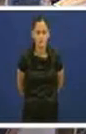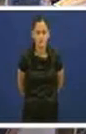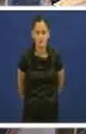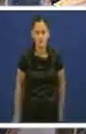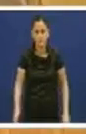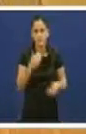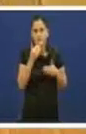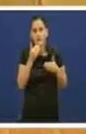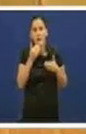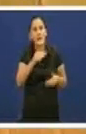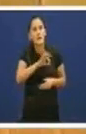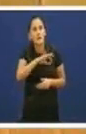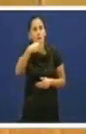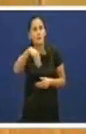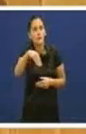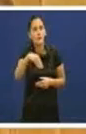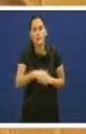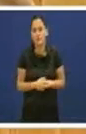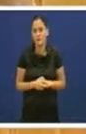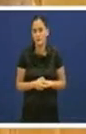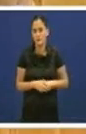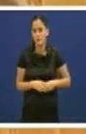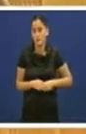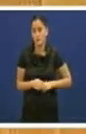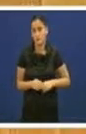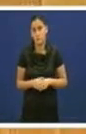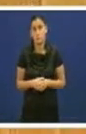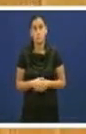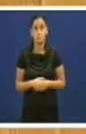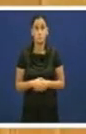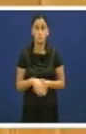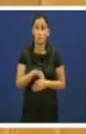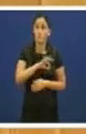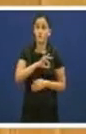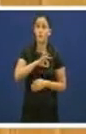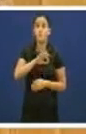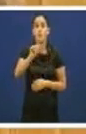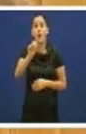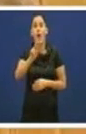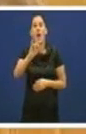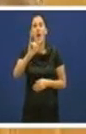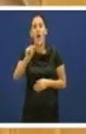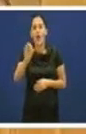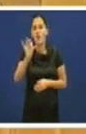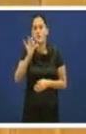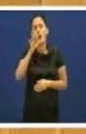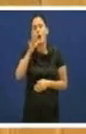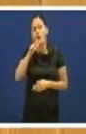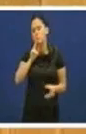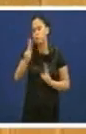Gracias, presidente. Sin que xente precedente, señor Arias, volle contestar canto costan estas medidas.